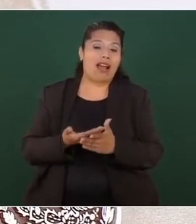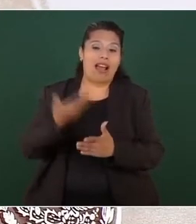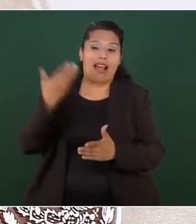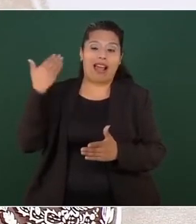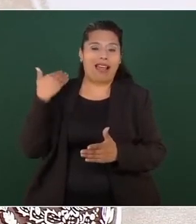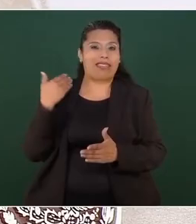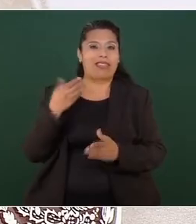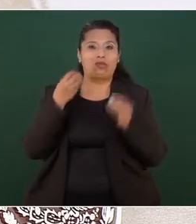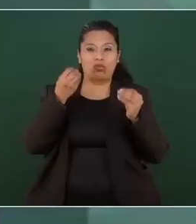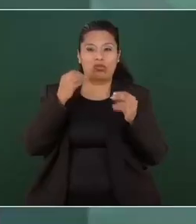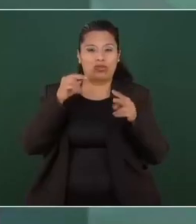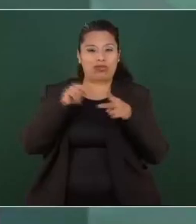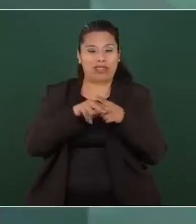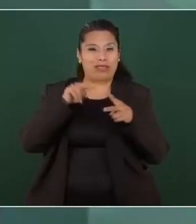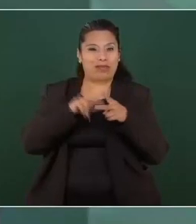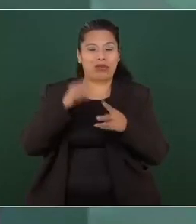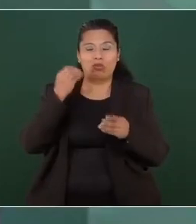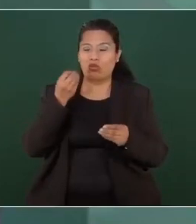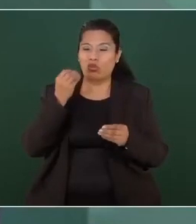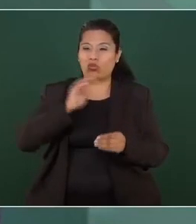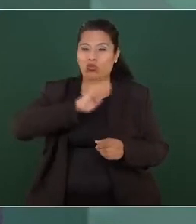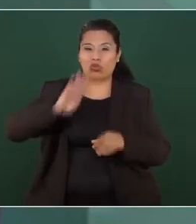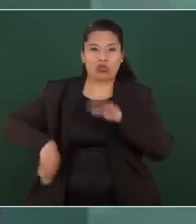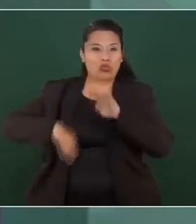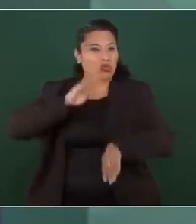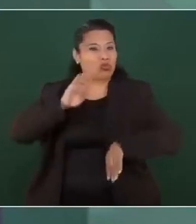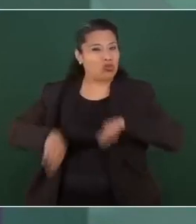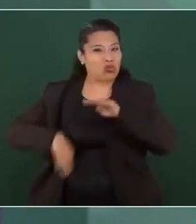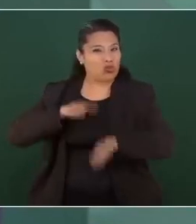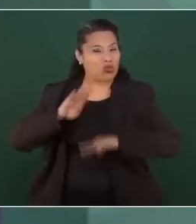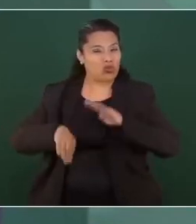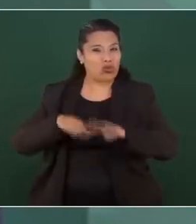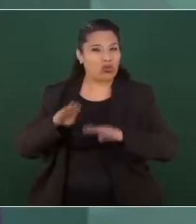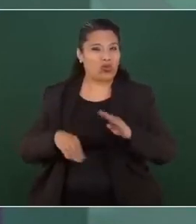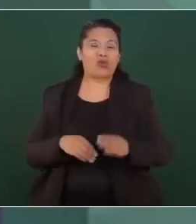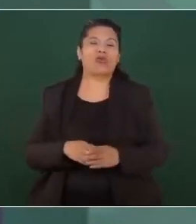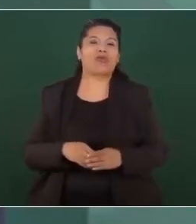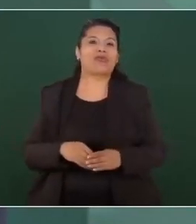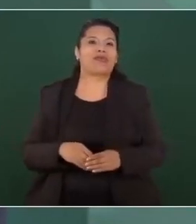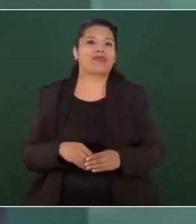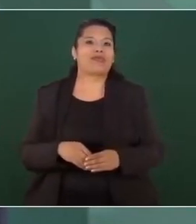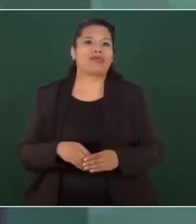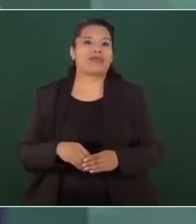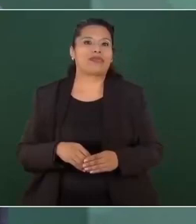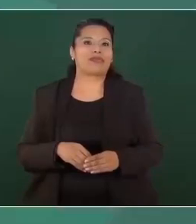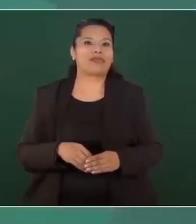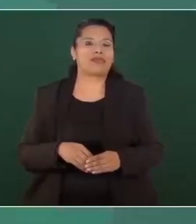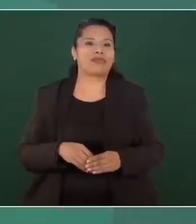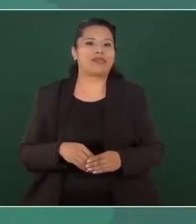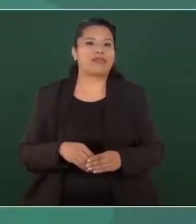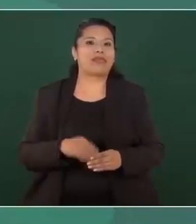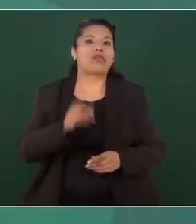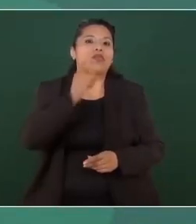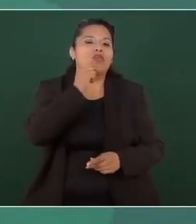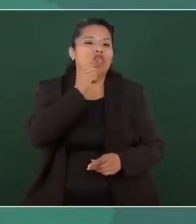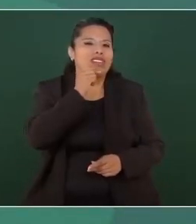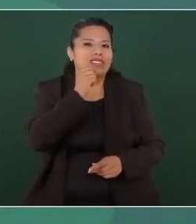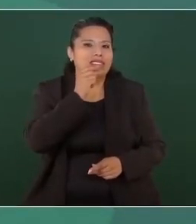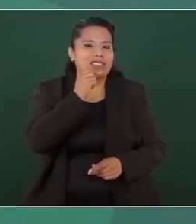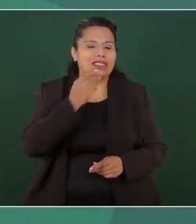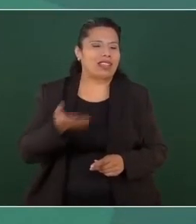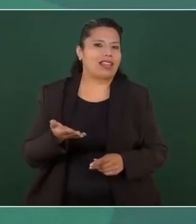entre la policía,